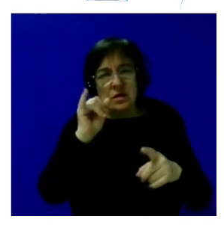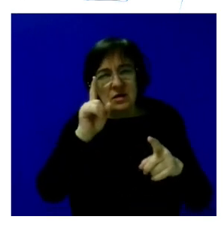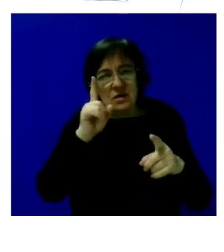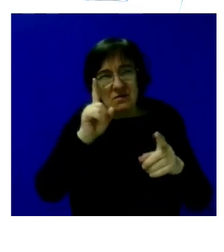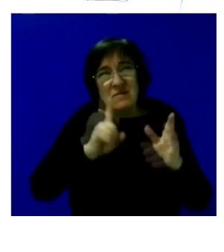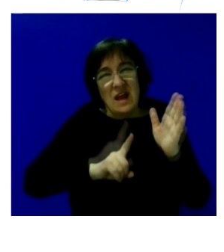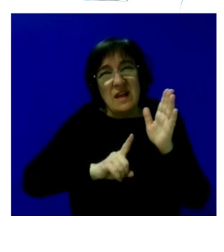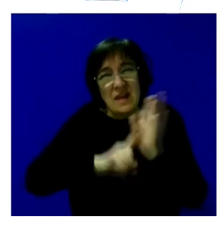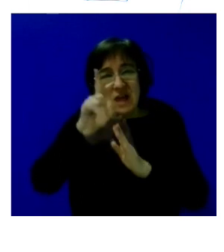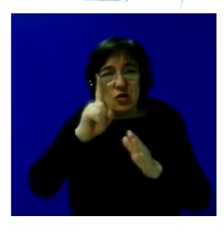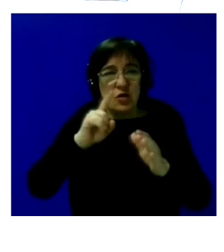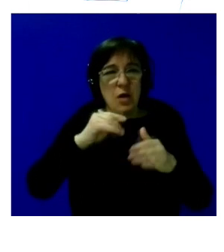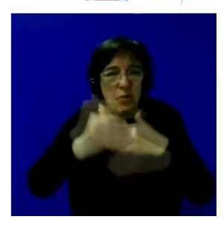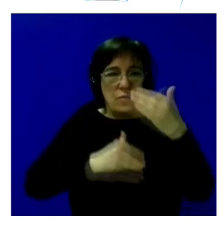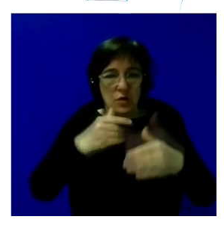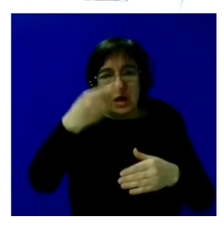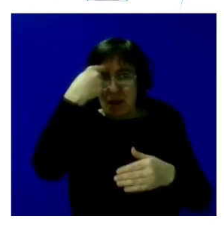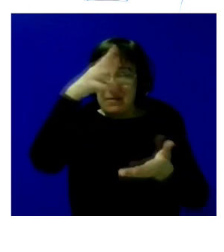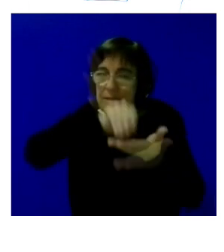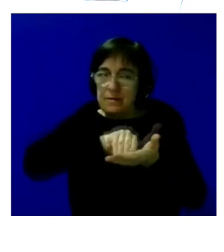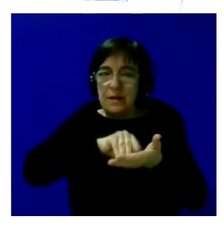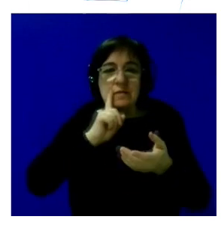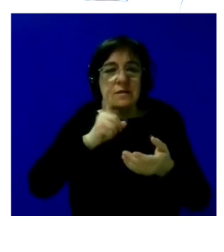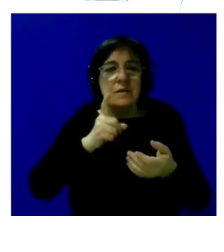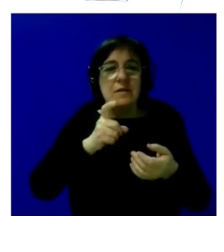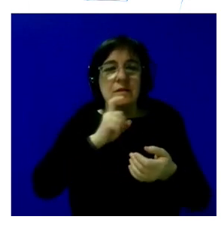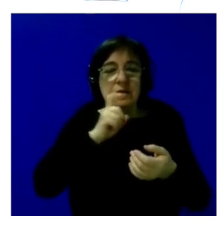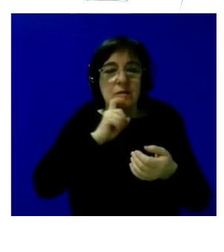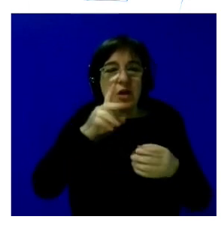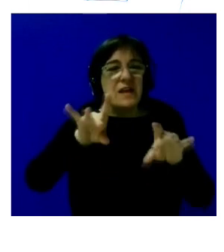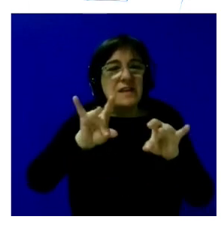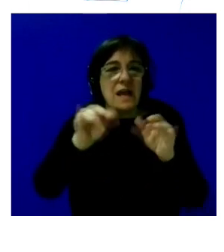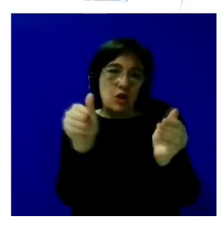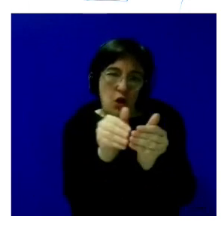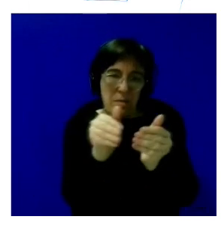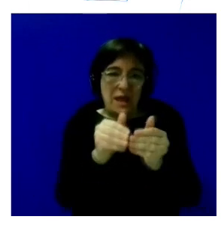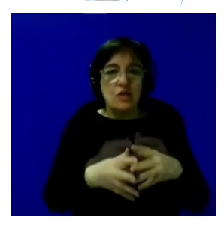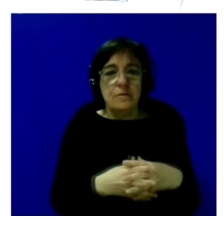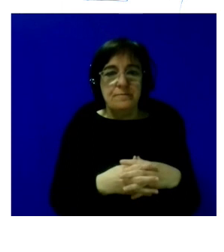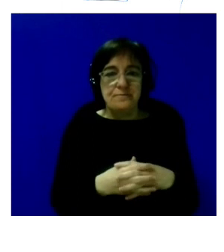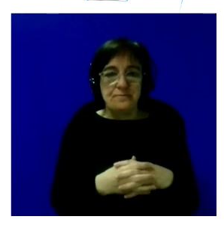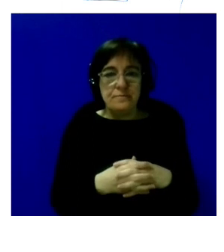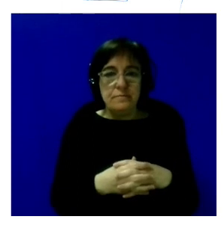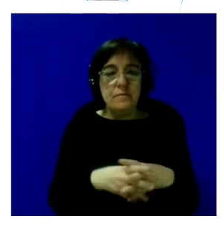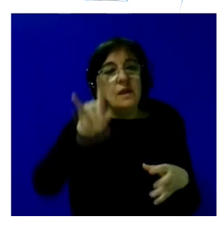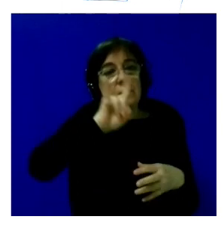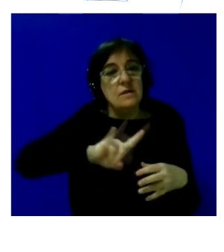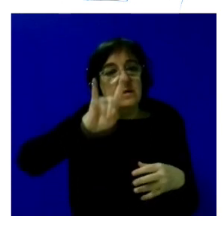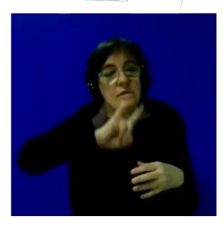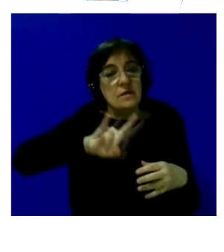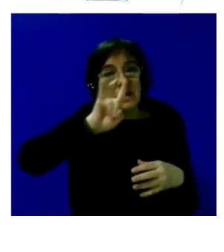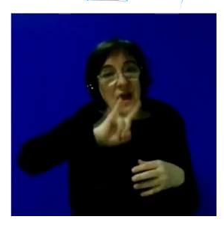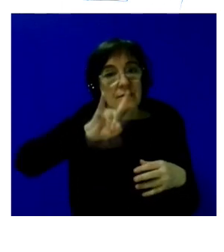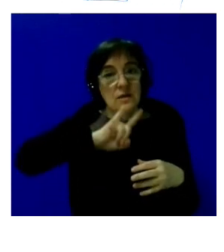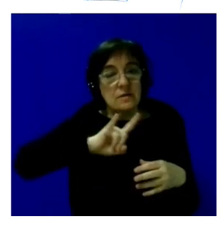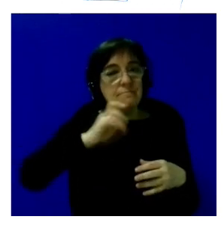del proceso pero esto es algo a tener en cuenta también las dificultades de un territorio más pequeño Canarias tiene una circunstancia